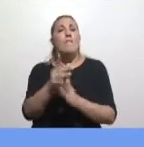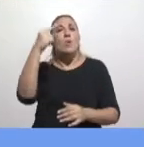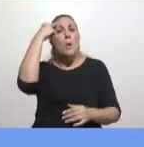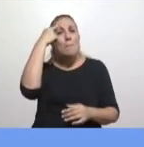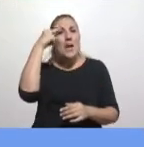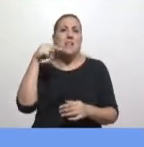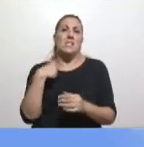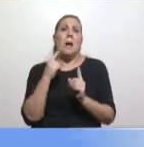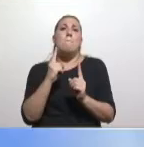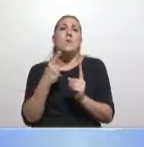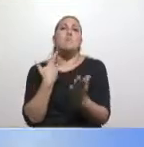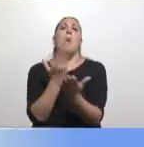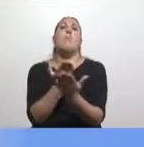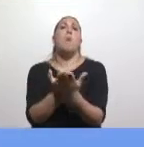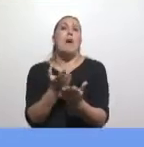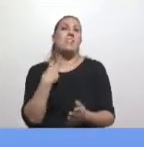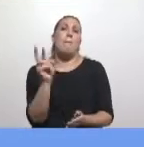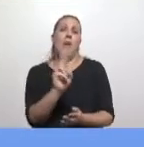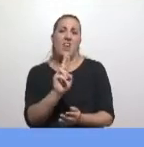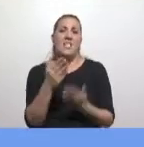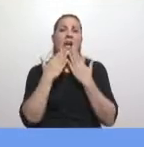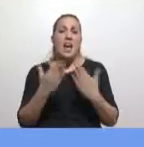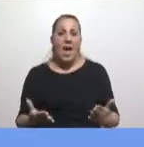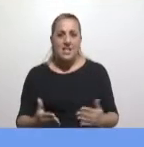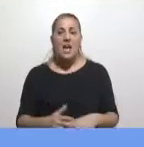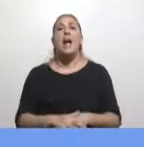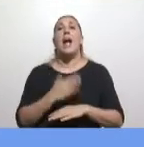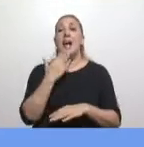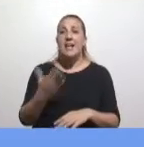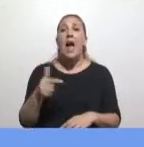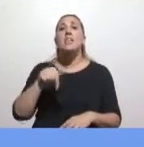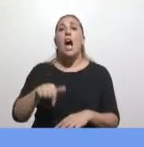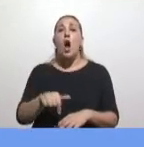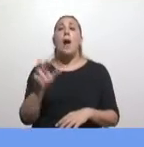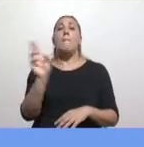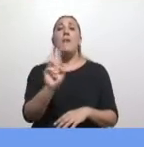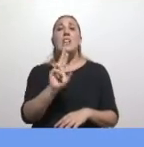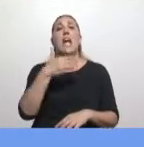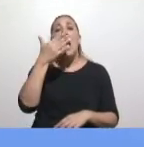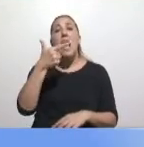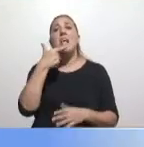esta moción de preferencia. Gracias. Gracias, senadora. Para una moción de preferencia tiene la palabra el senador Luenzo.